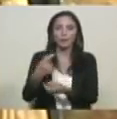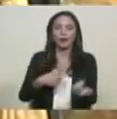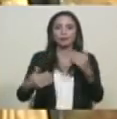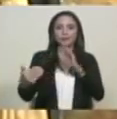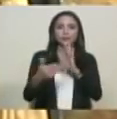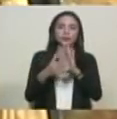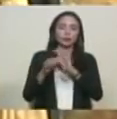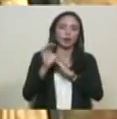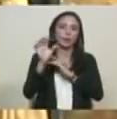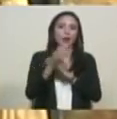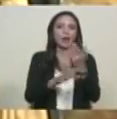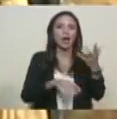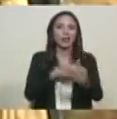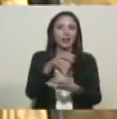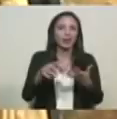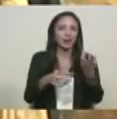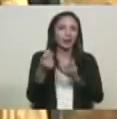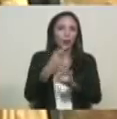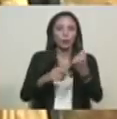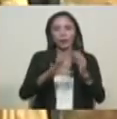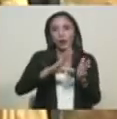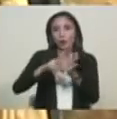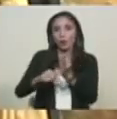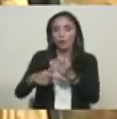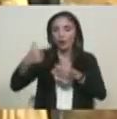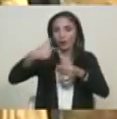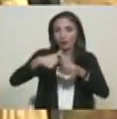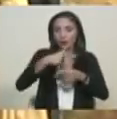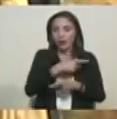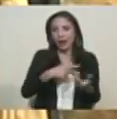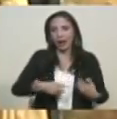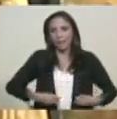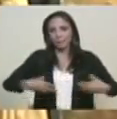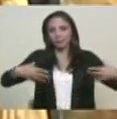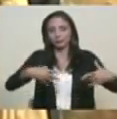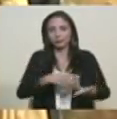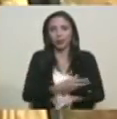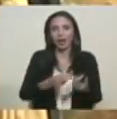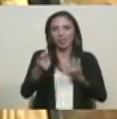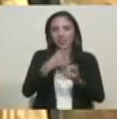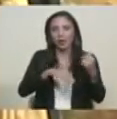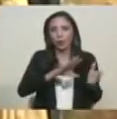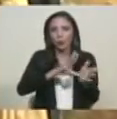contra el país y su guerra económica. Además nos roban la gasolina para financiar la guerra contra el país.